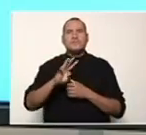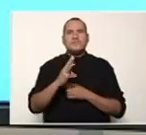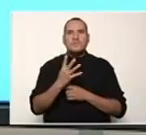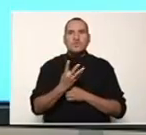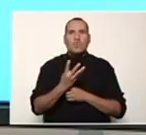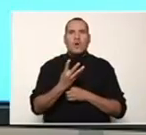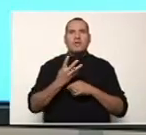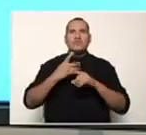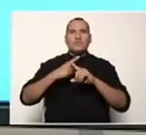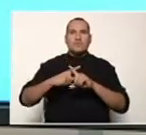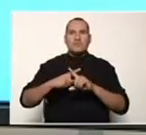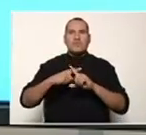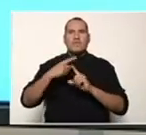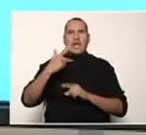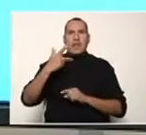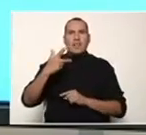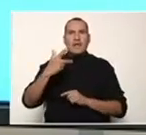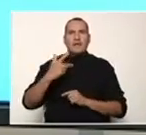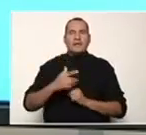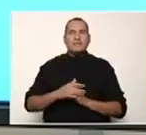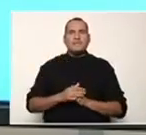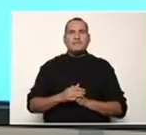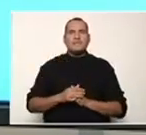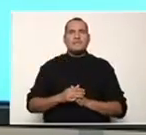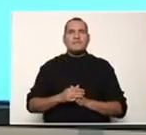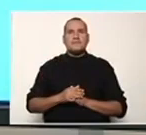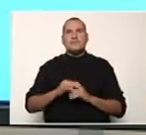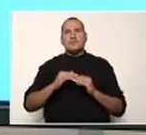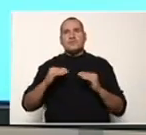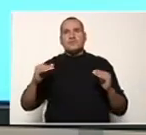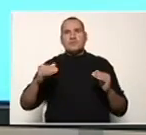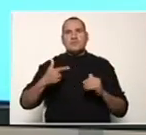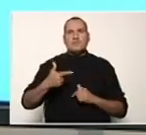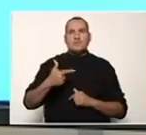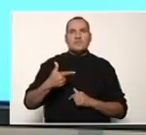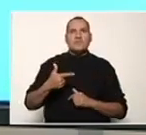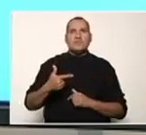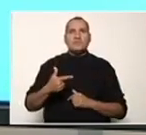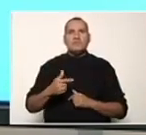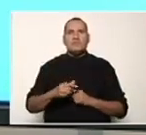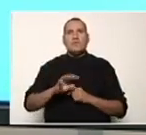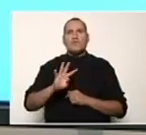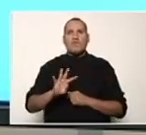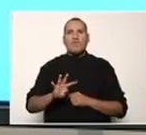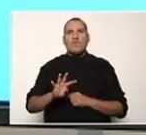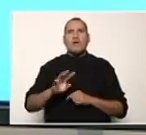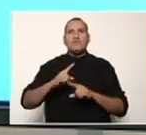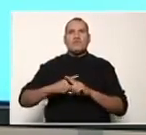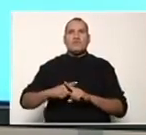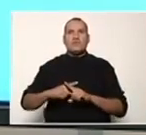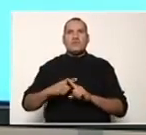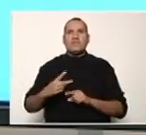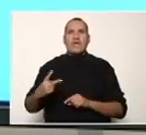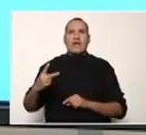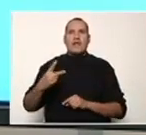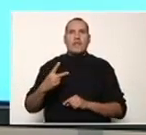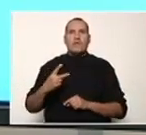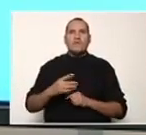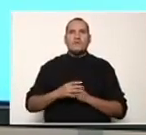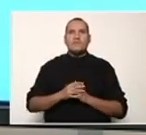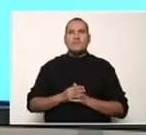4X a la 3, lo divido entre el factor común que es 4X a la 2